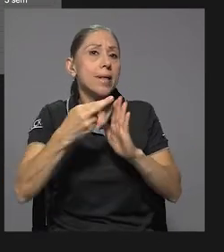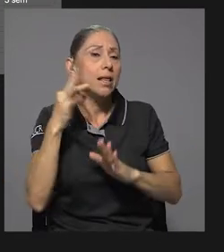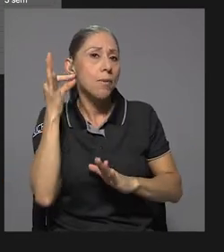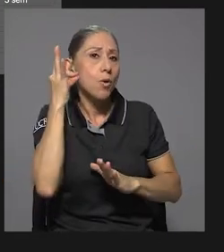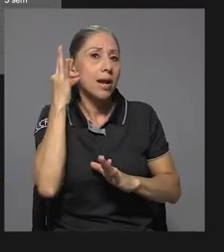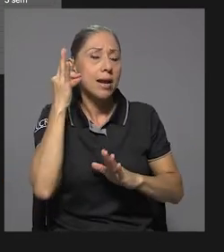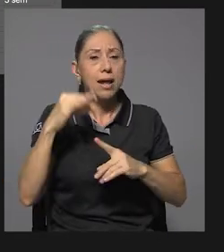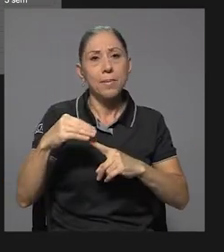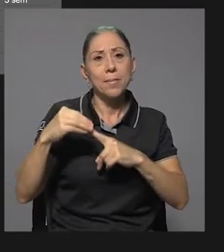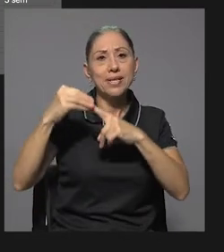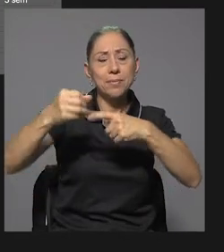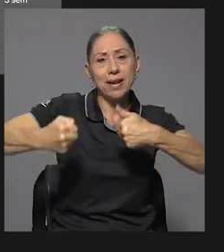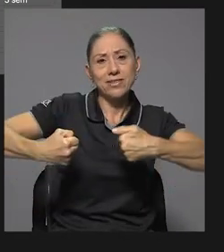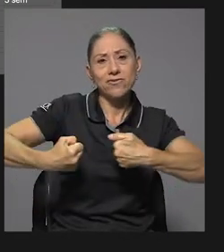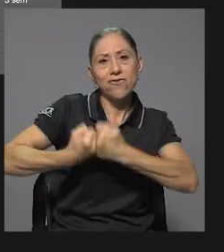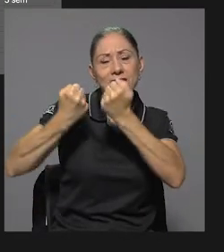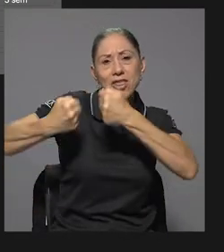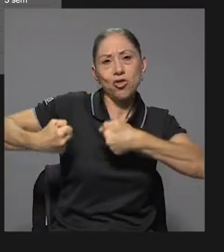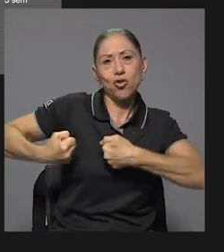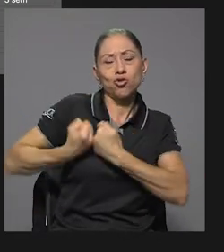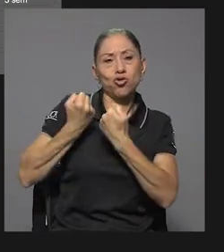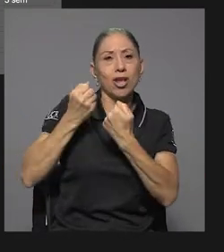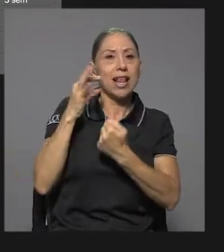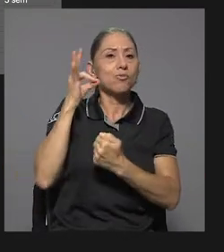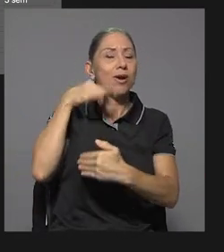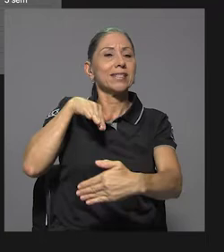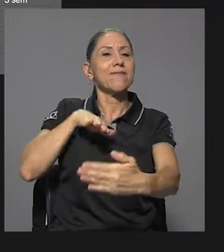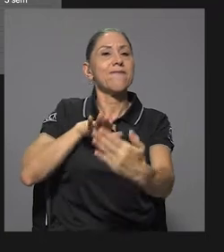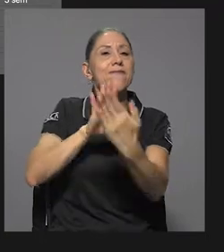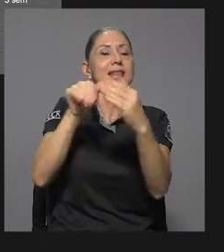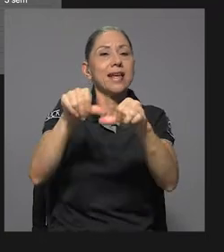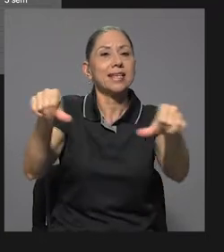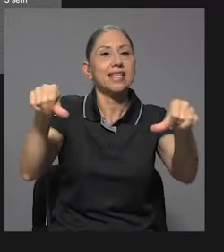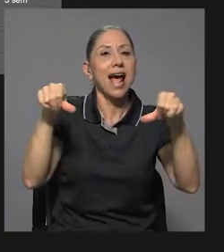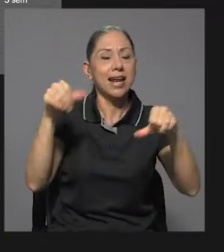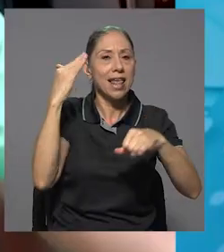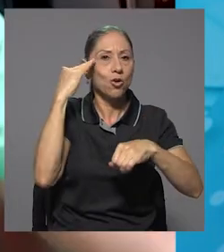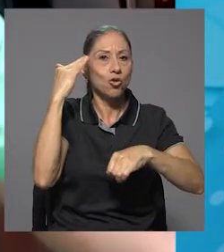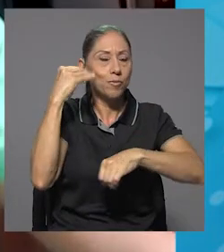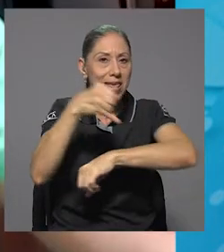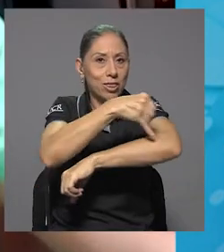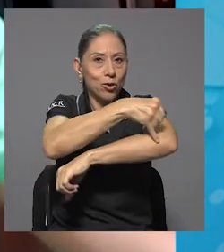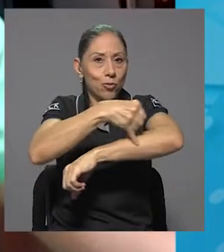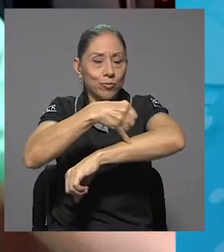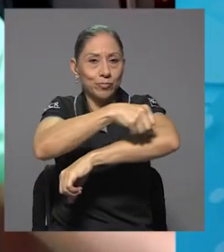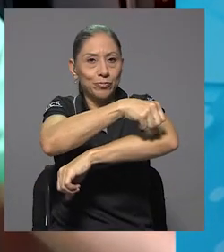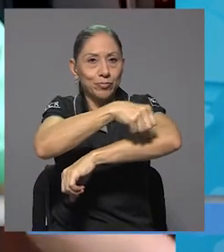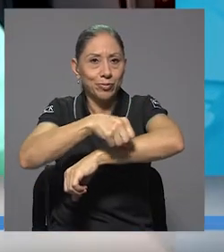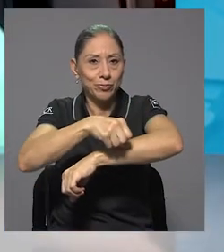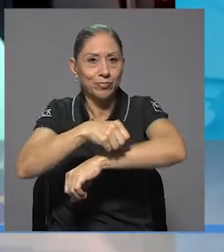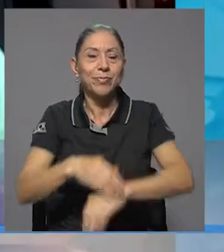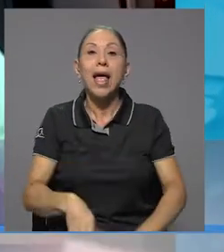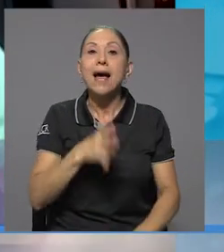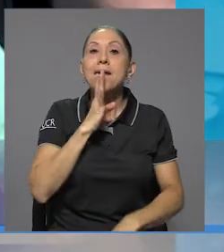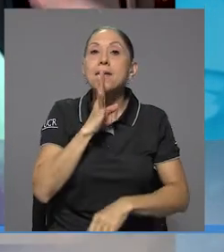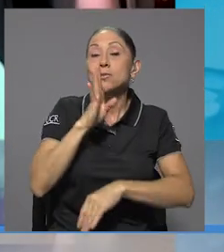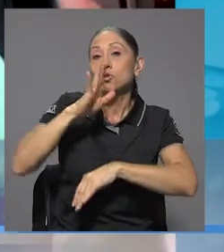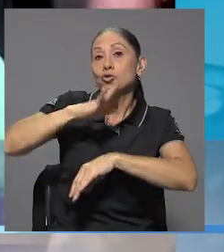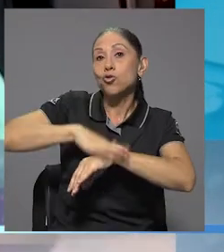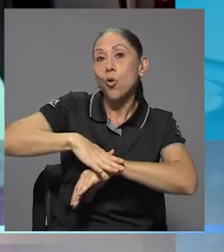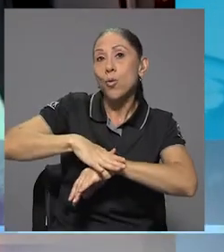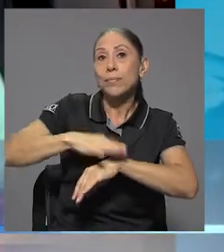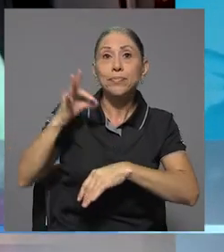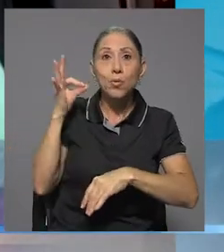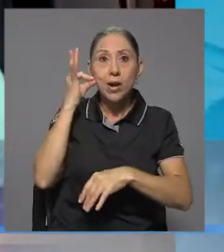principales retos que han tenido que enfrentar en esta área del conocimiento. Retomamos lo que fue la incursión de la mujer